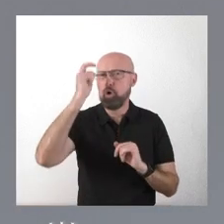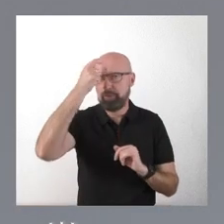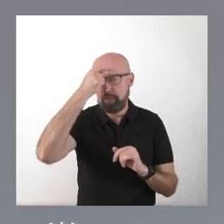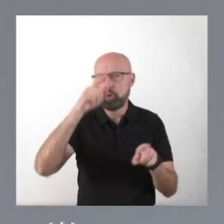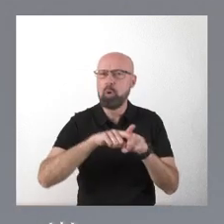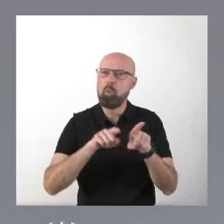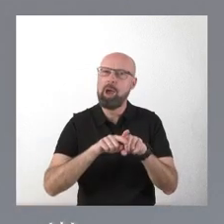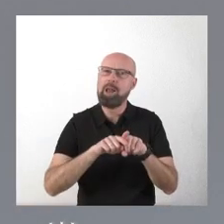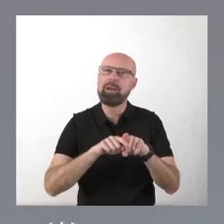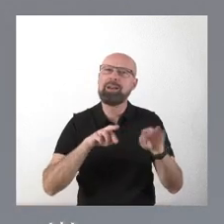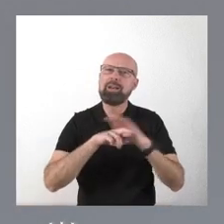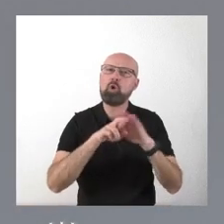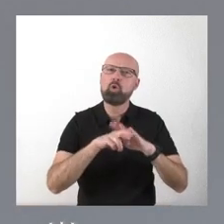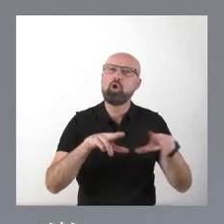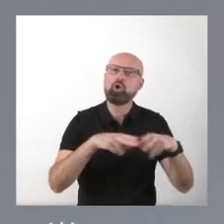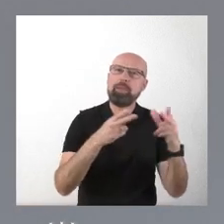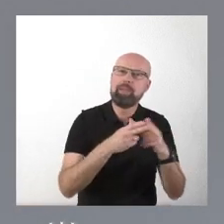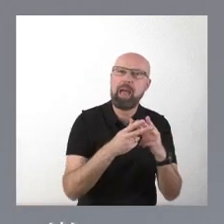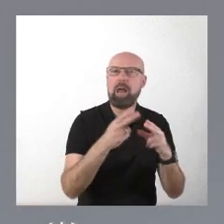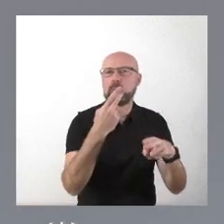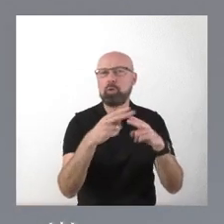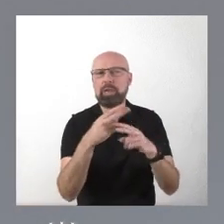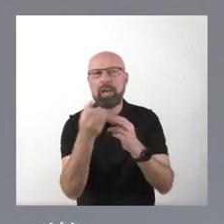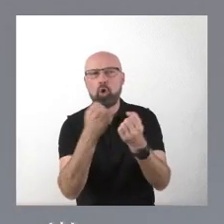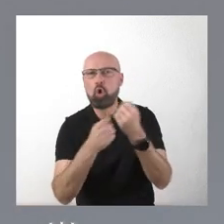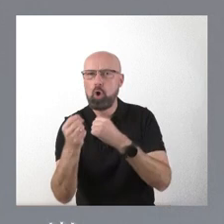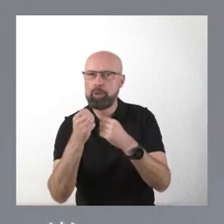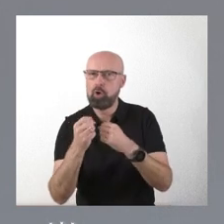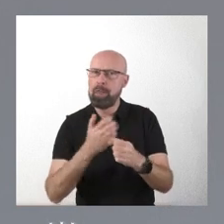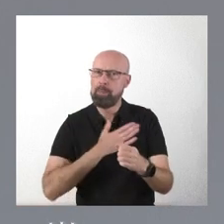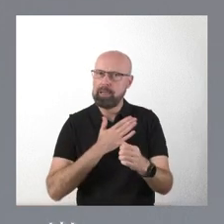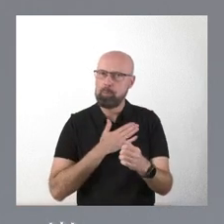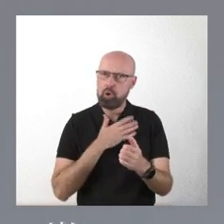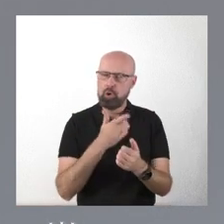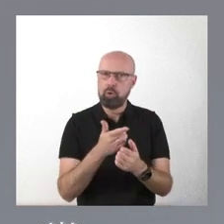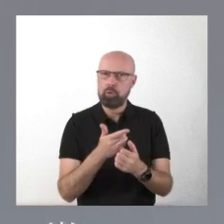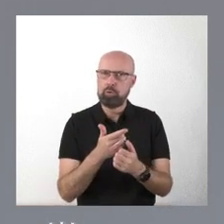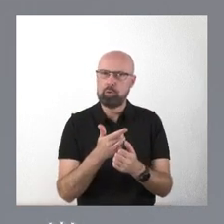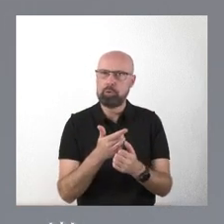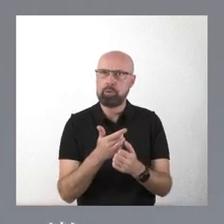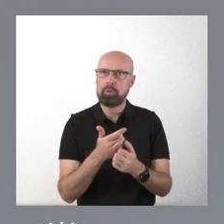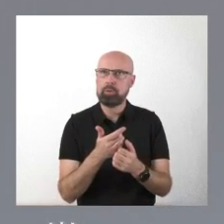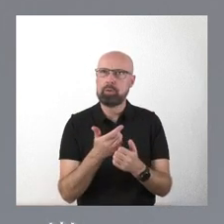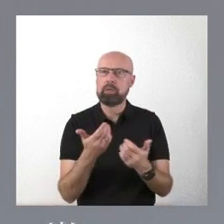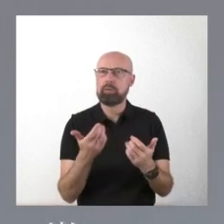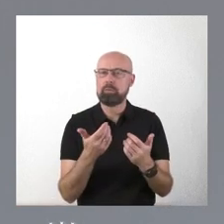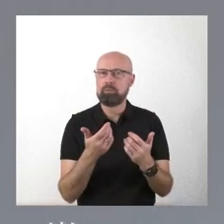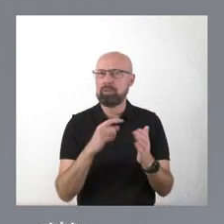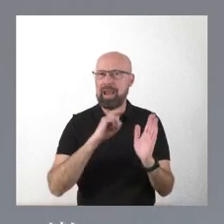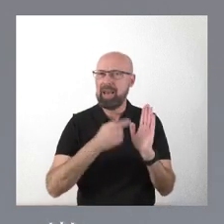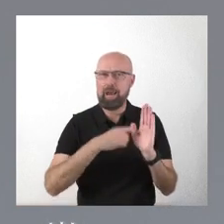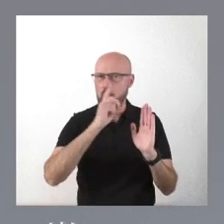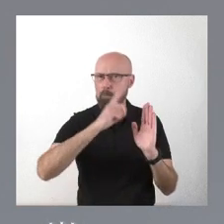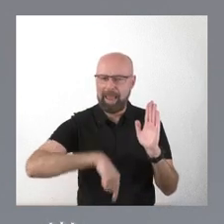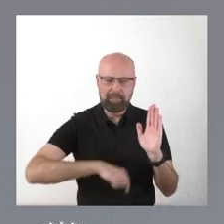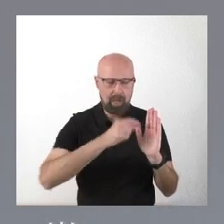económico del patrimonio a la última disposición, porque insisto en que esta es una de las últimas disposiciones, es una